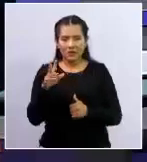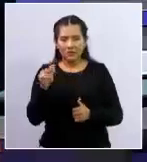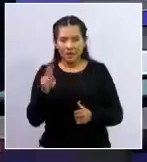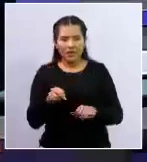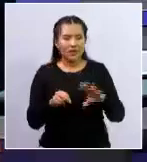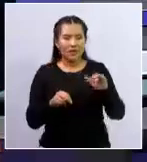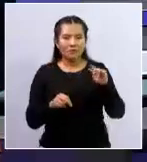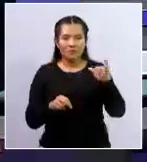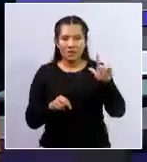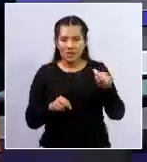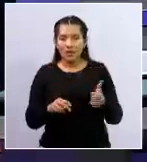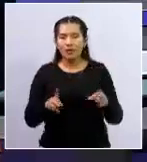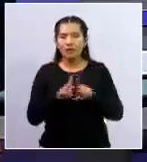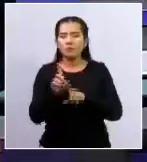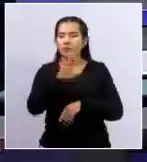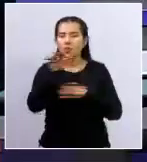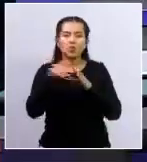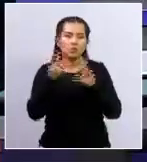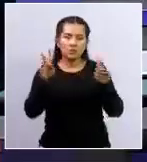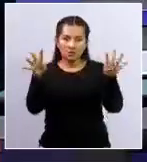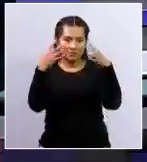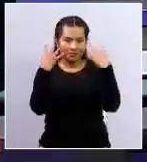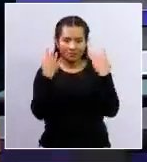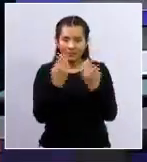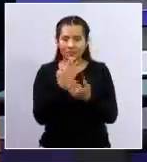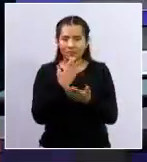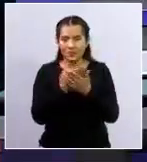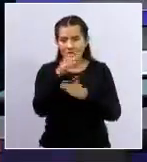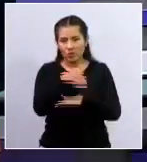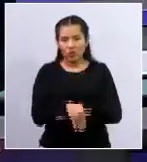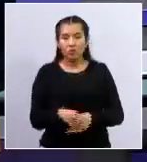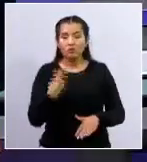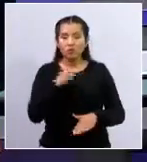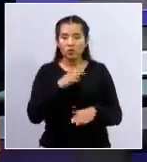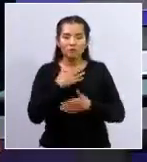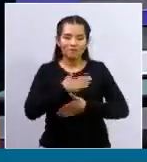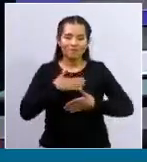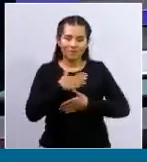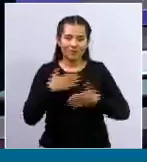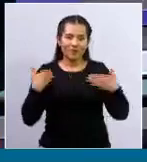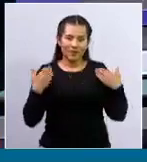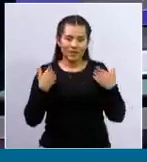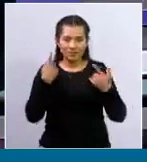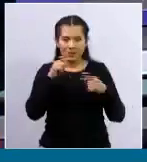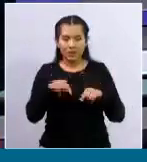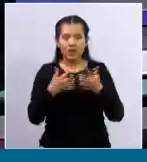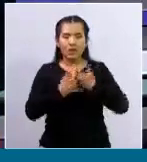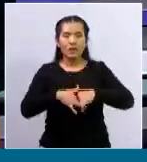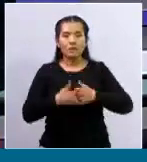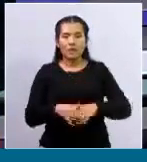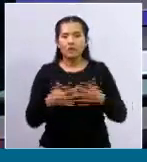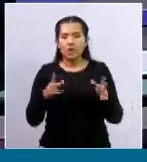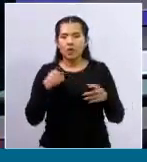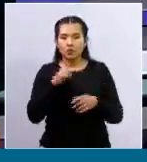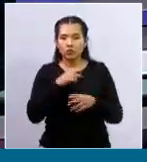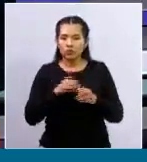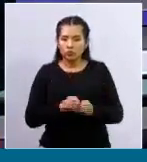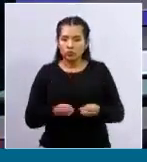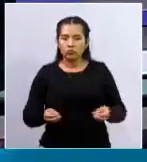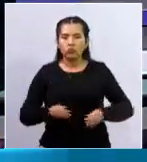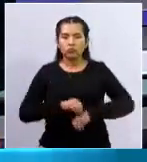y a toda la audiencia del país. Una grata satisfacción para nosotros como empresa distribuidora de